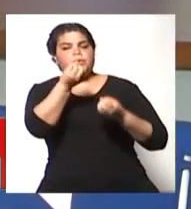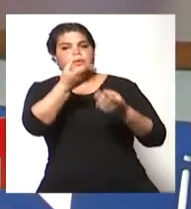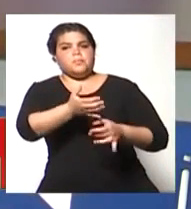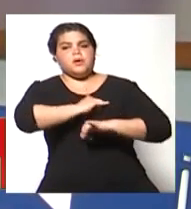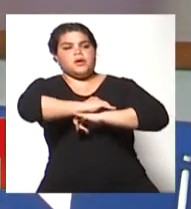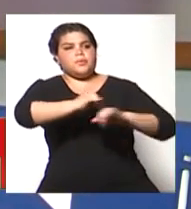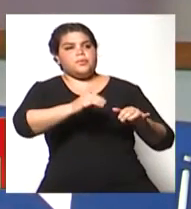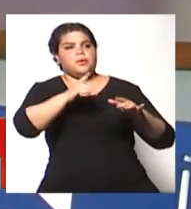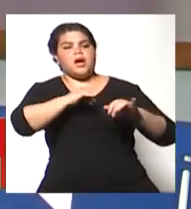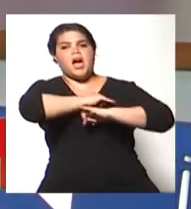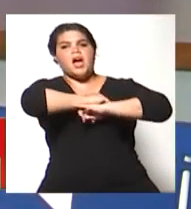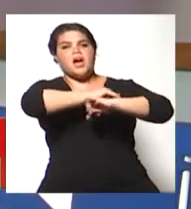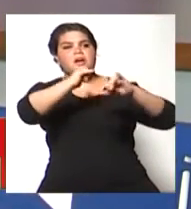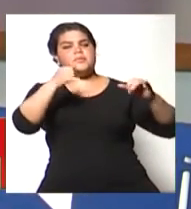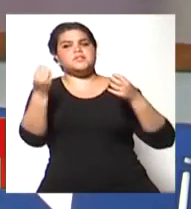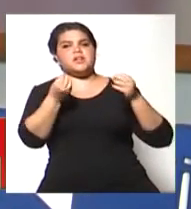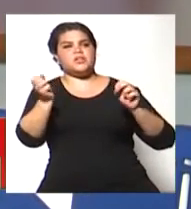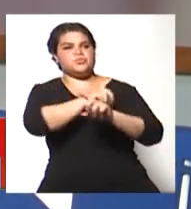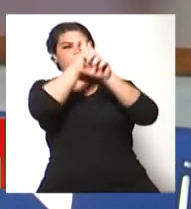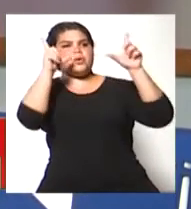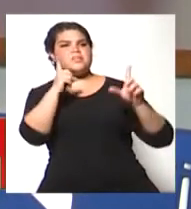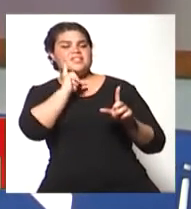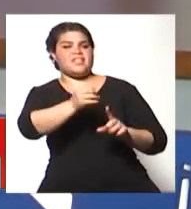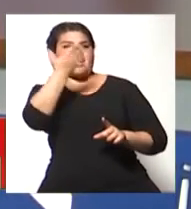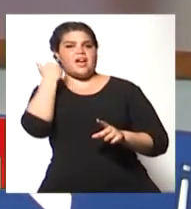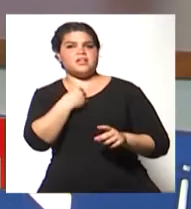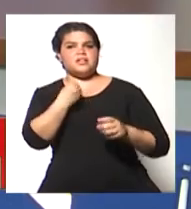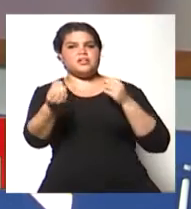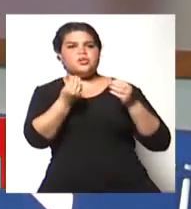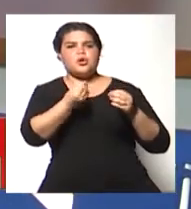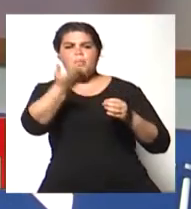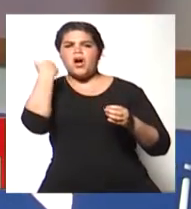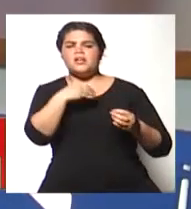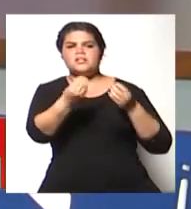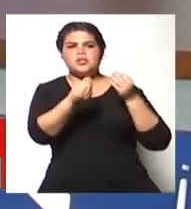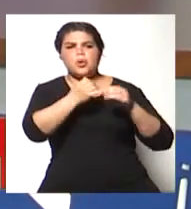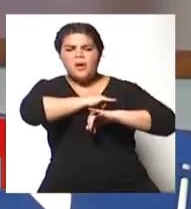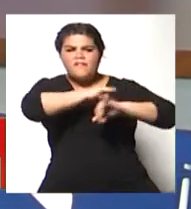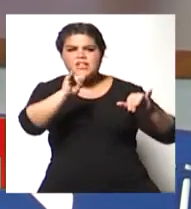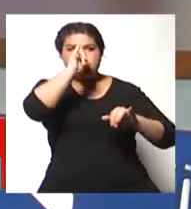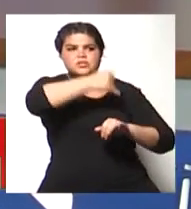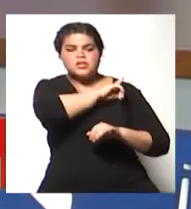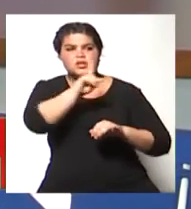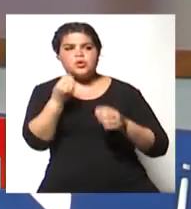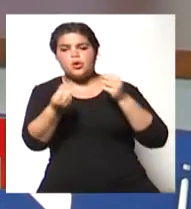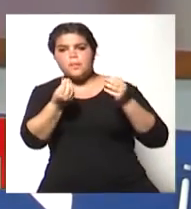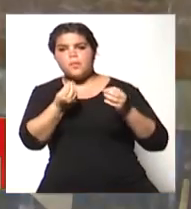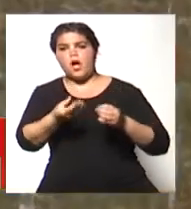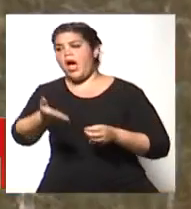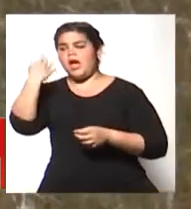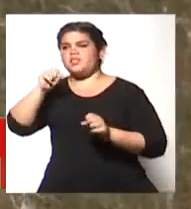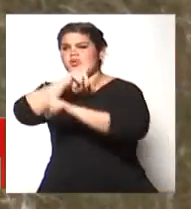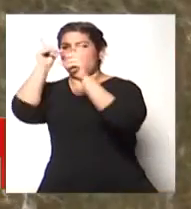destacaban que había tomado por sorpresa, sobre todo en el día de ayer, el viento sonda. ¿Qué pronósticos tenían? Porque verdaderamente... No, no, no, no, se tomó por